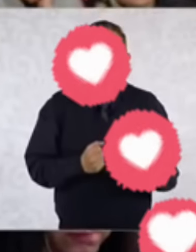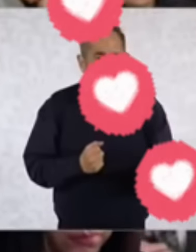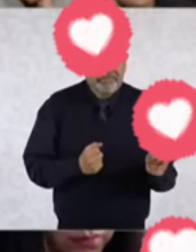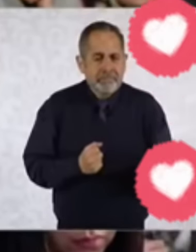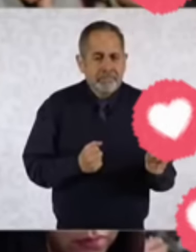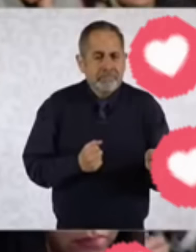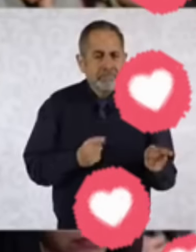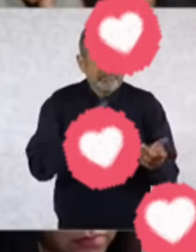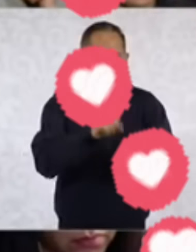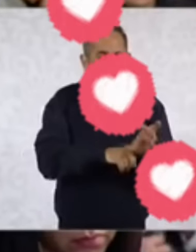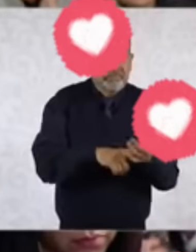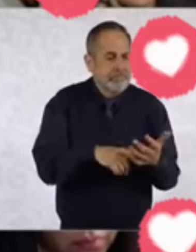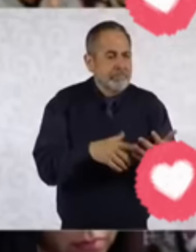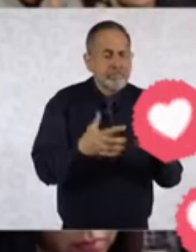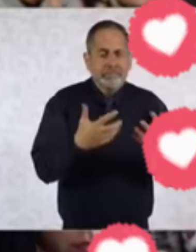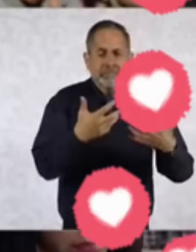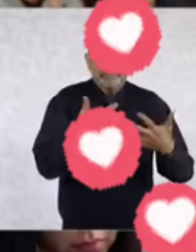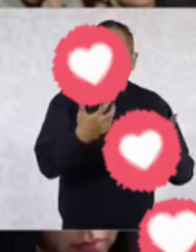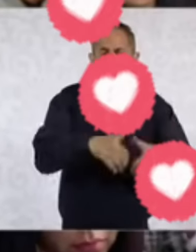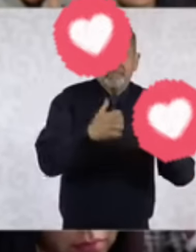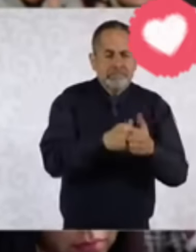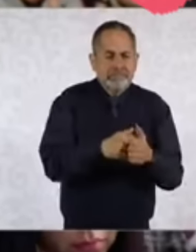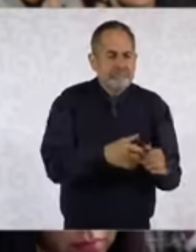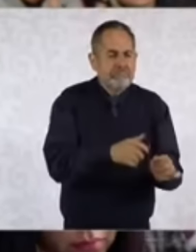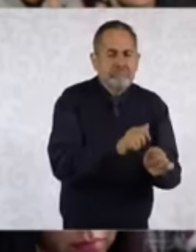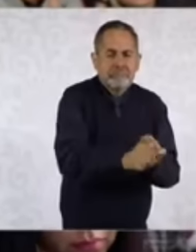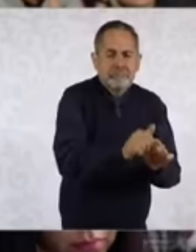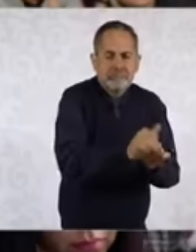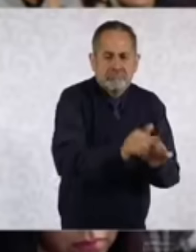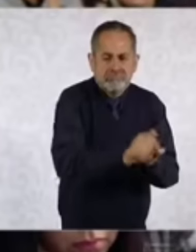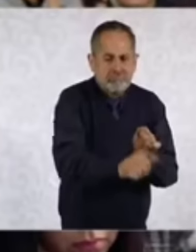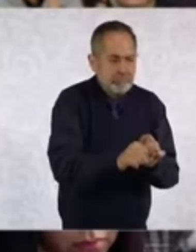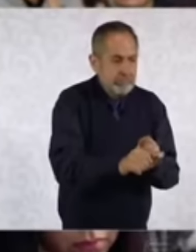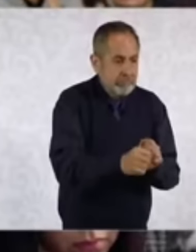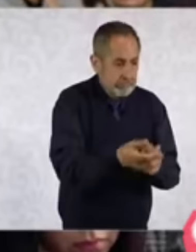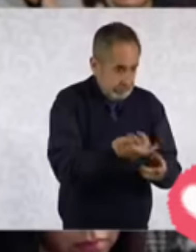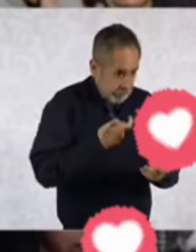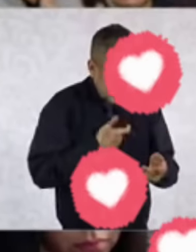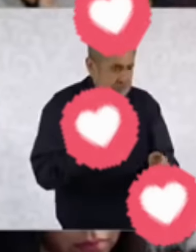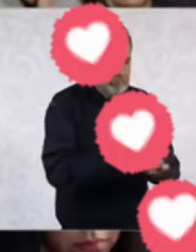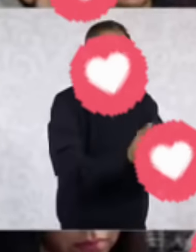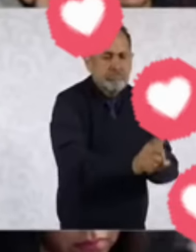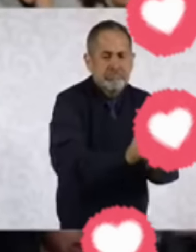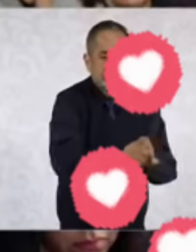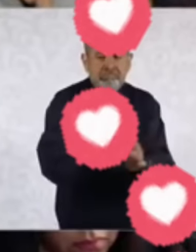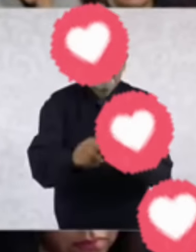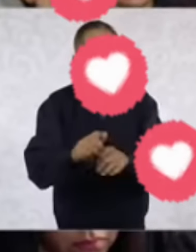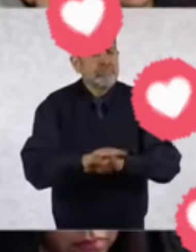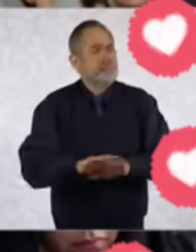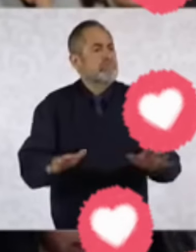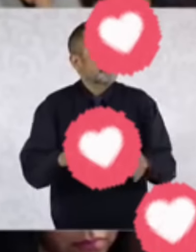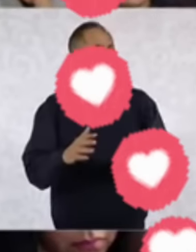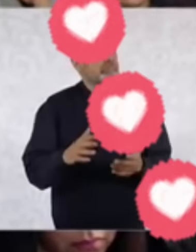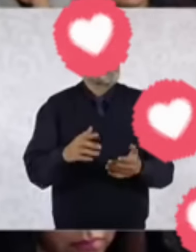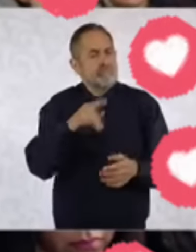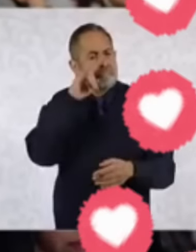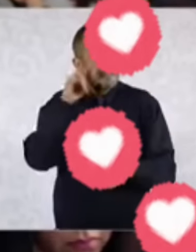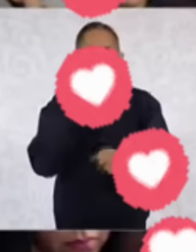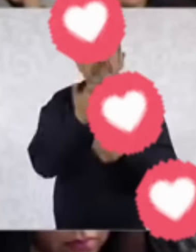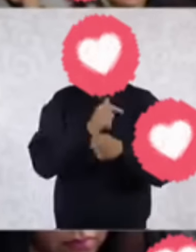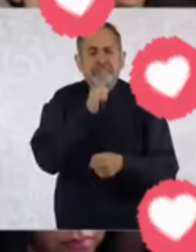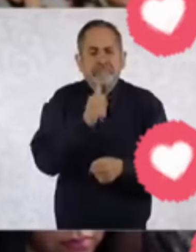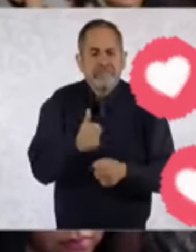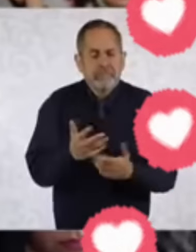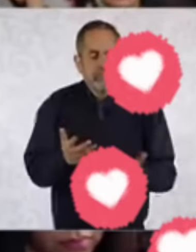hay empresas que venden el efectivo y se entrega el efectivo, digamos, al que compra la factura. En esta investigación, pues he encontrado